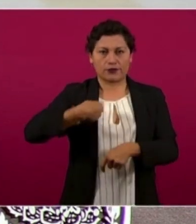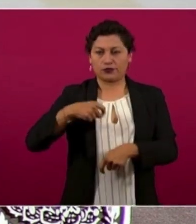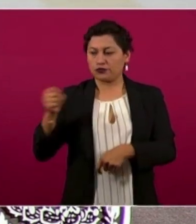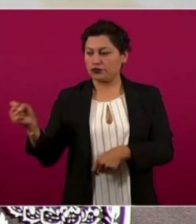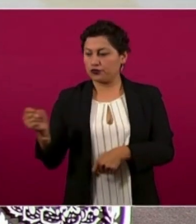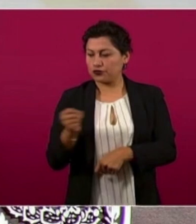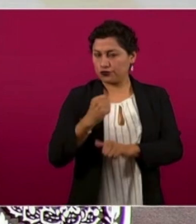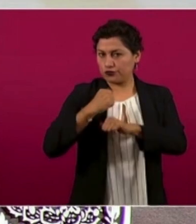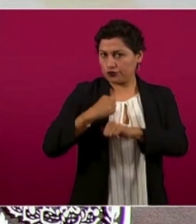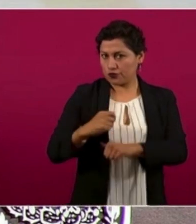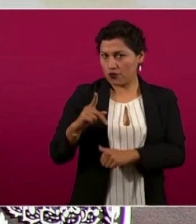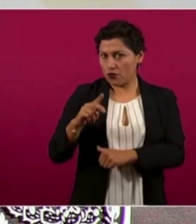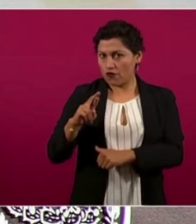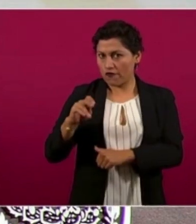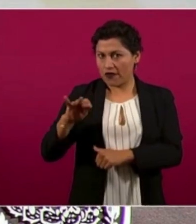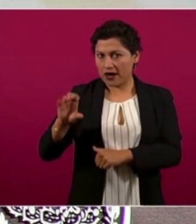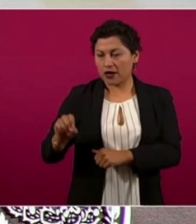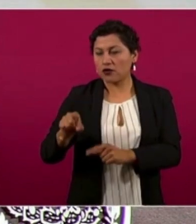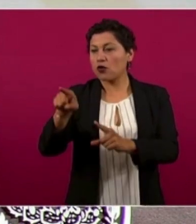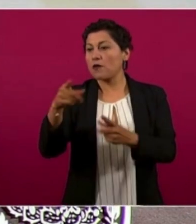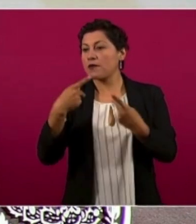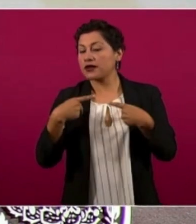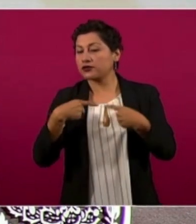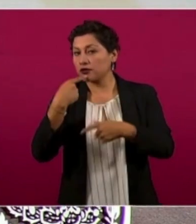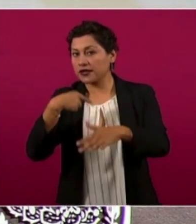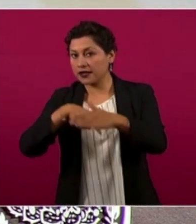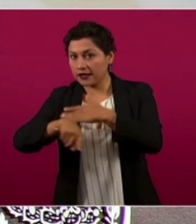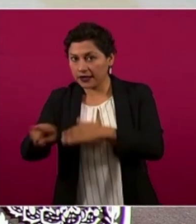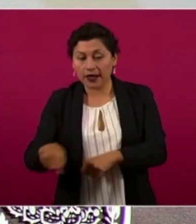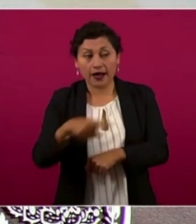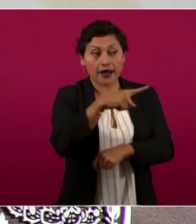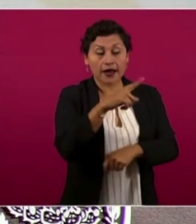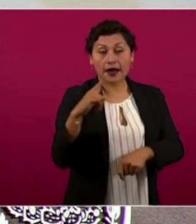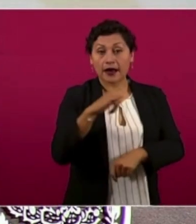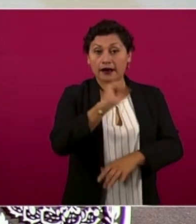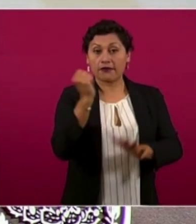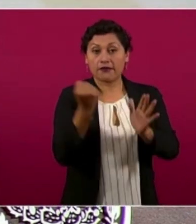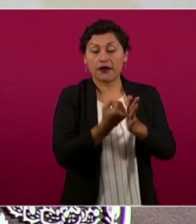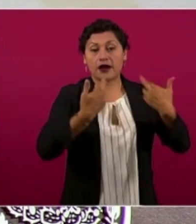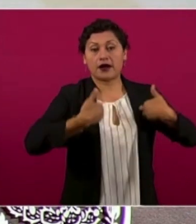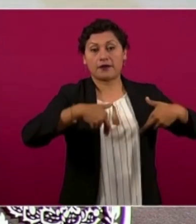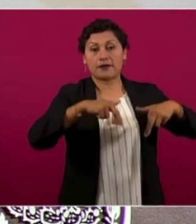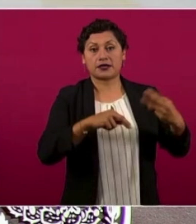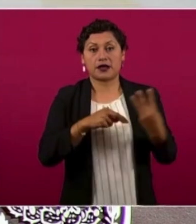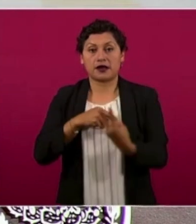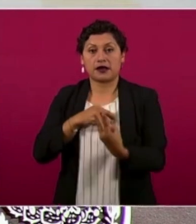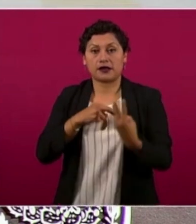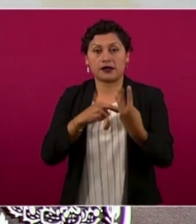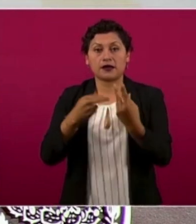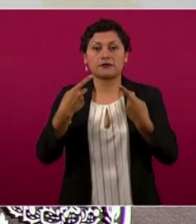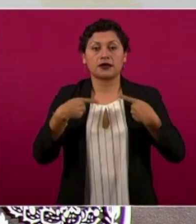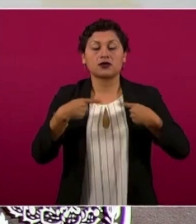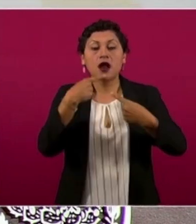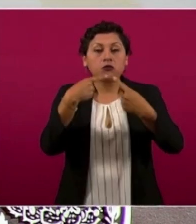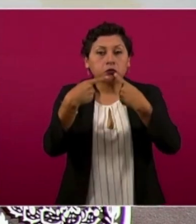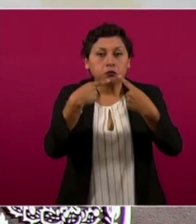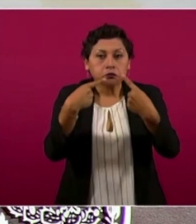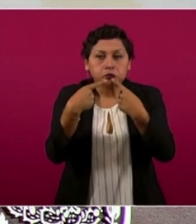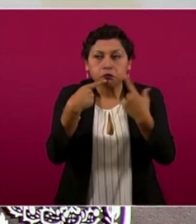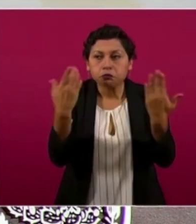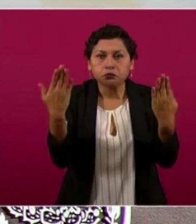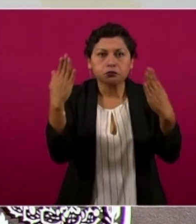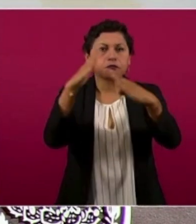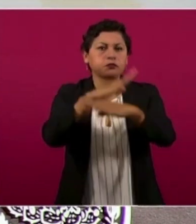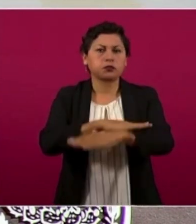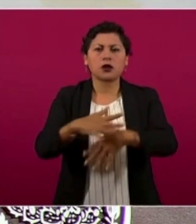consumidor y un representante legal de la línea aérea. En promedio se resuelve en menos de 15 minutos y no tienen que